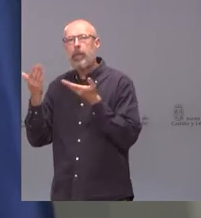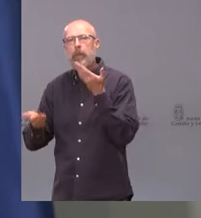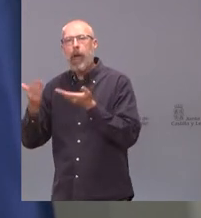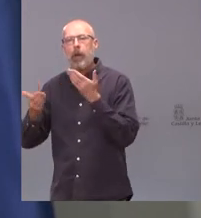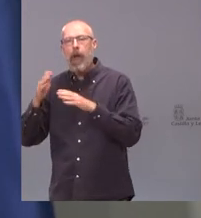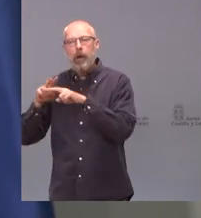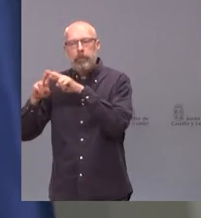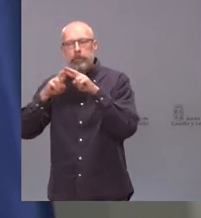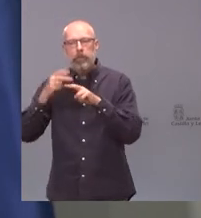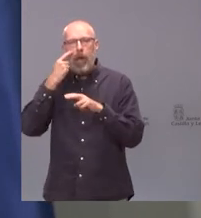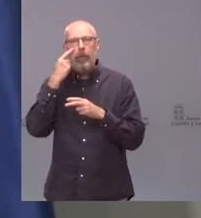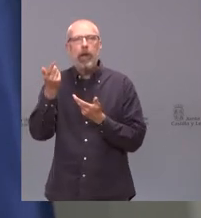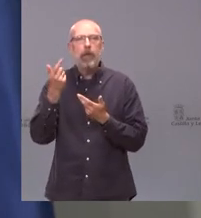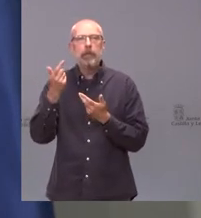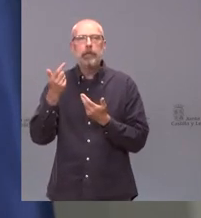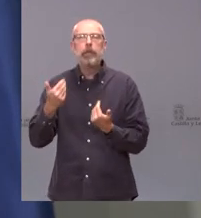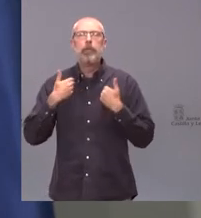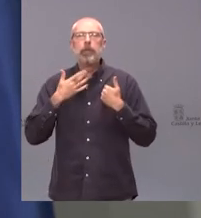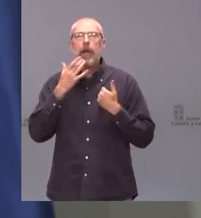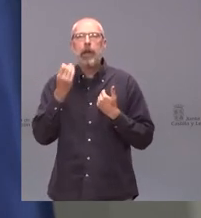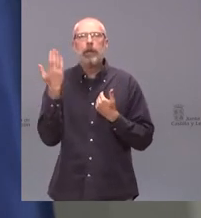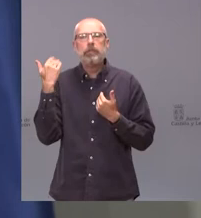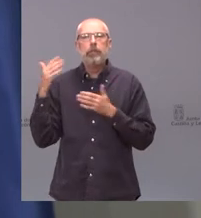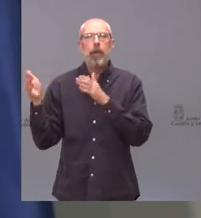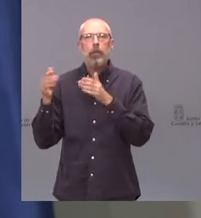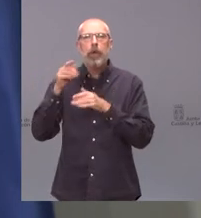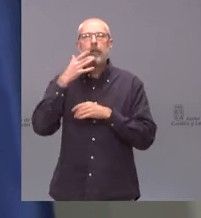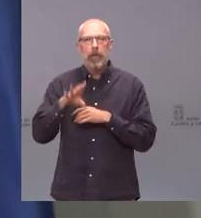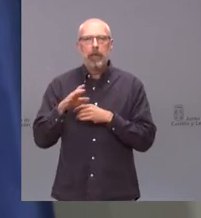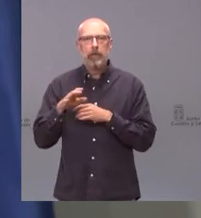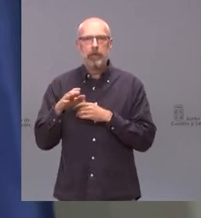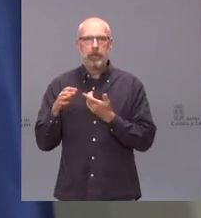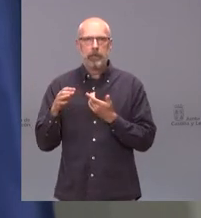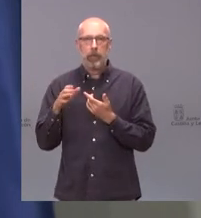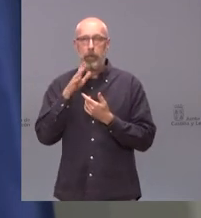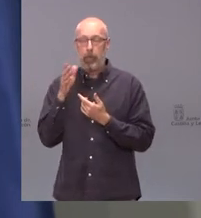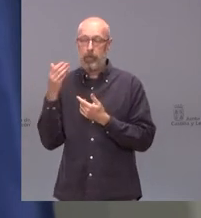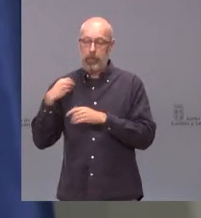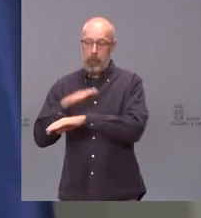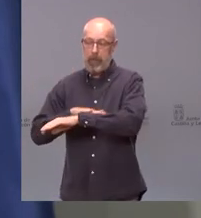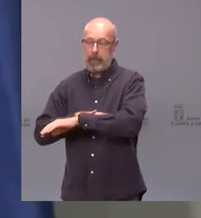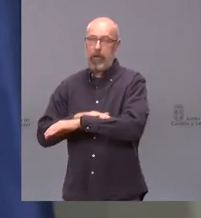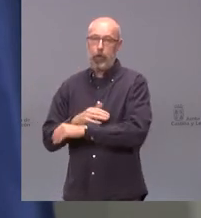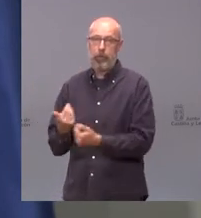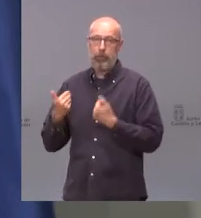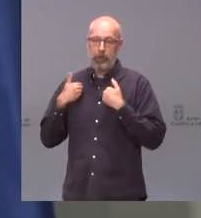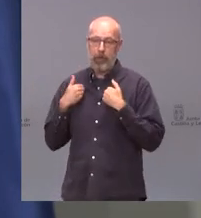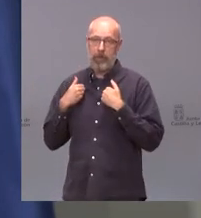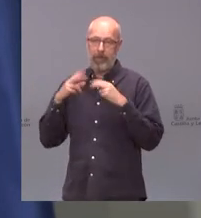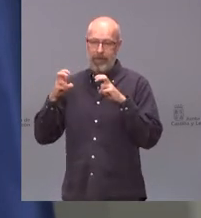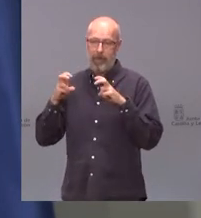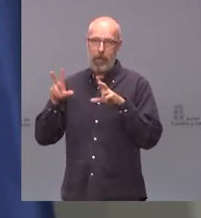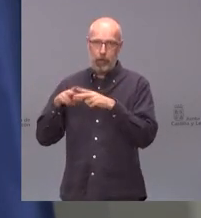en ese momento tanto la vicepresidencia y el ministerio encargado de asuntos sociales